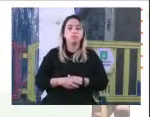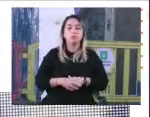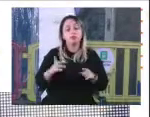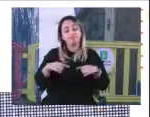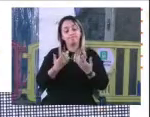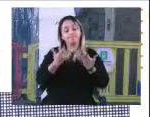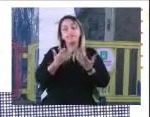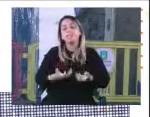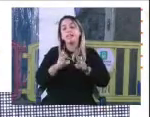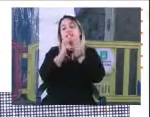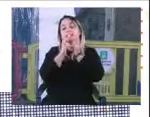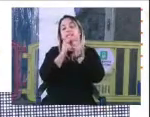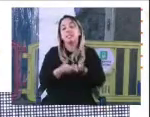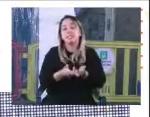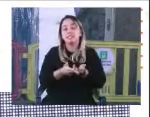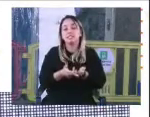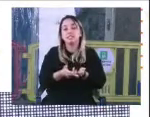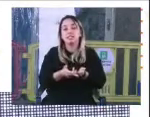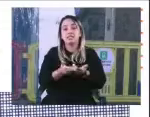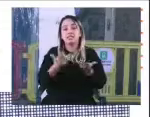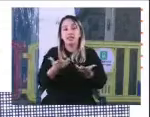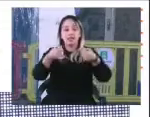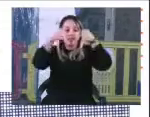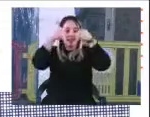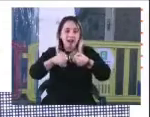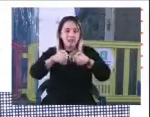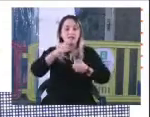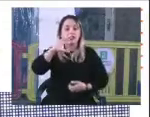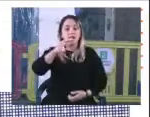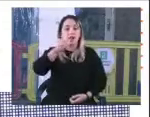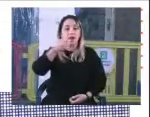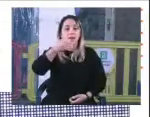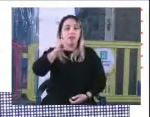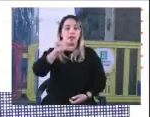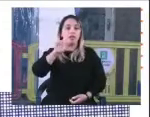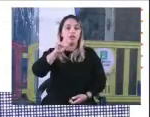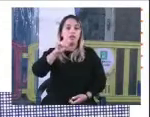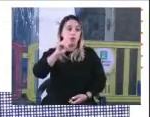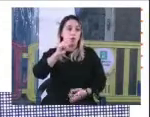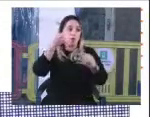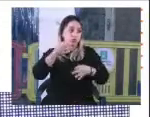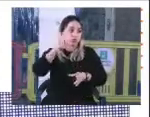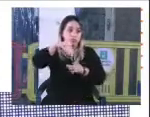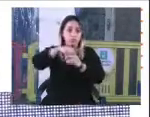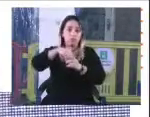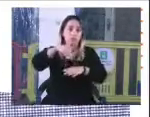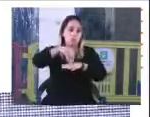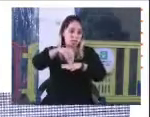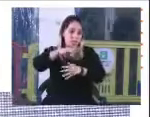comunicarles que la cárcel de Cabildo, que está dentro de este municipio,